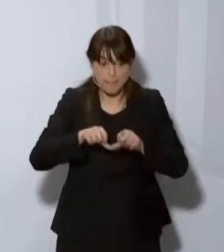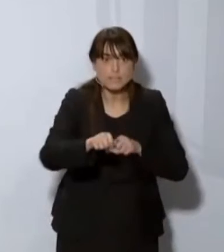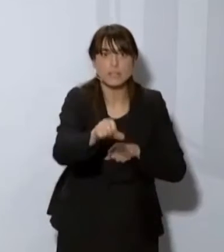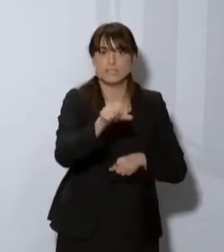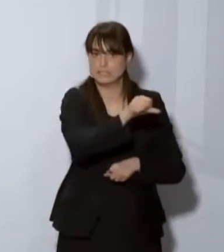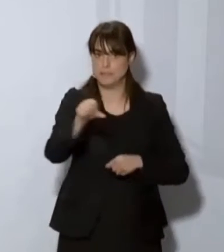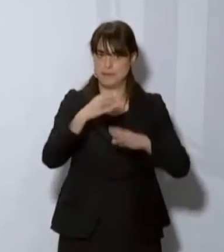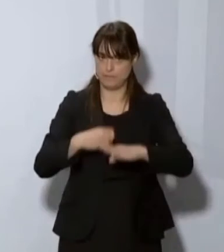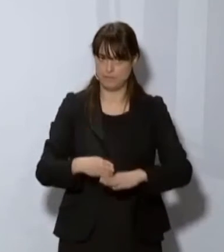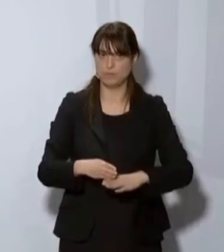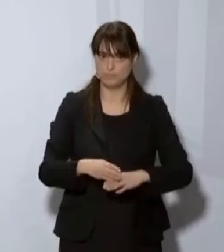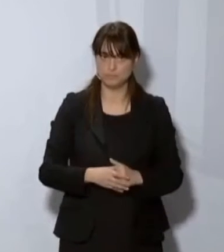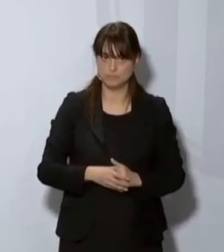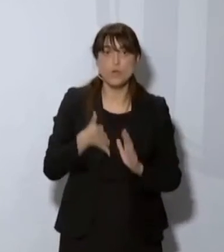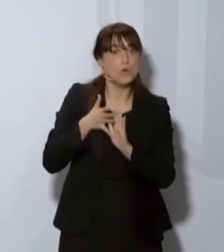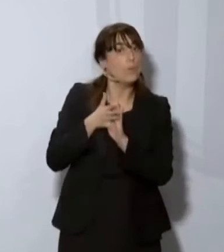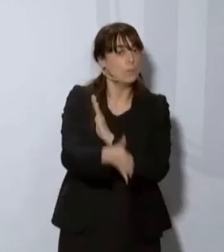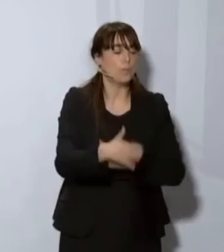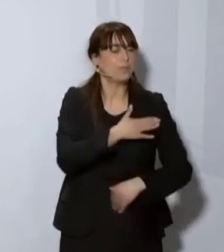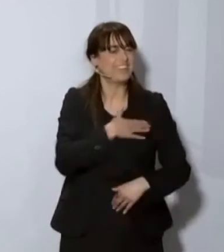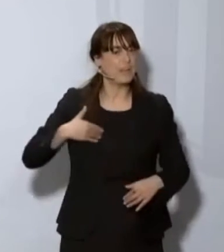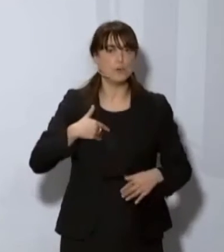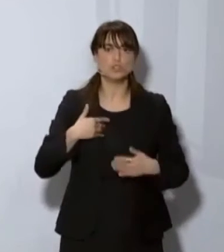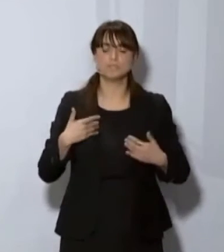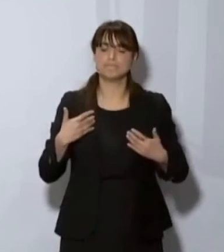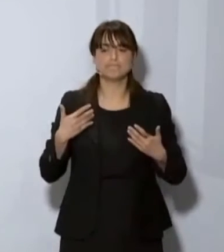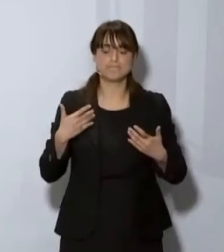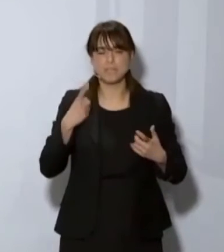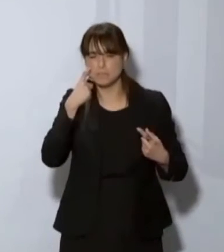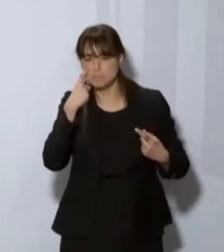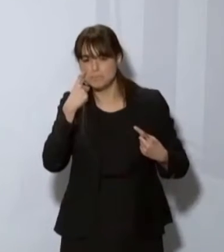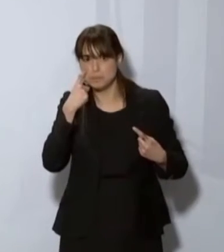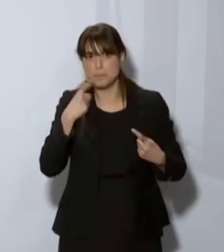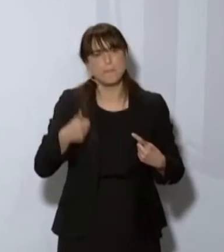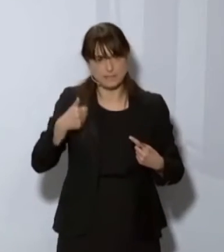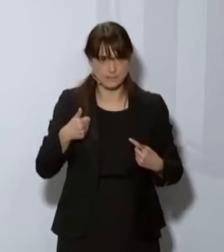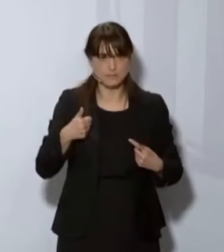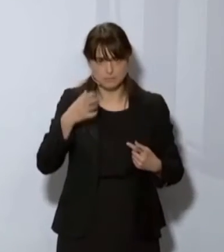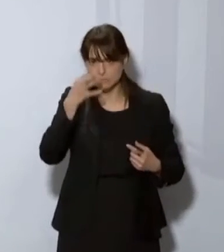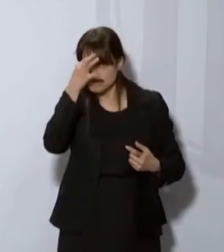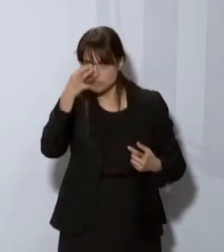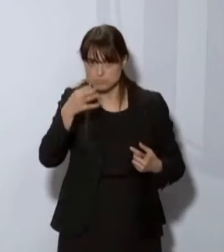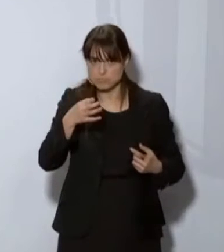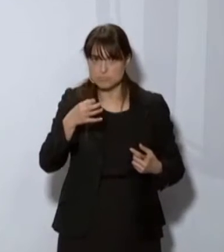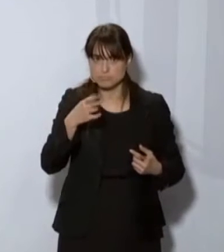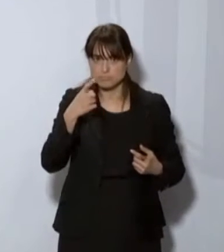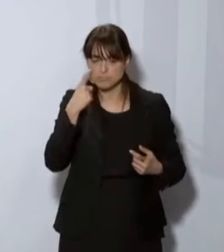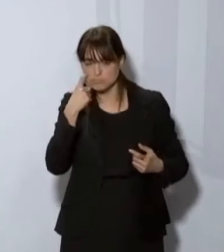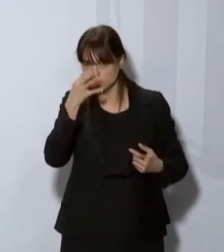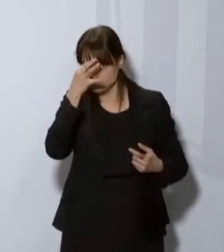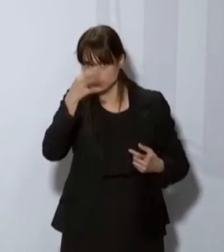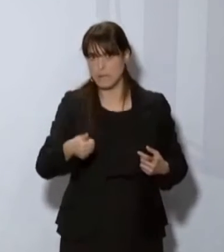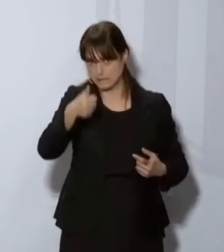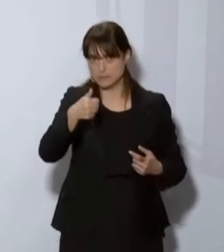momento. Esto tiene dos objetivos muy claros. Uno, hacer un seguimiento, una monitorización lo más